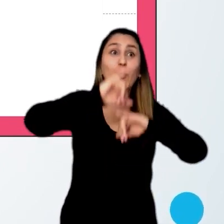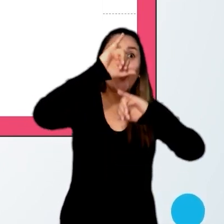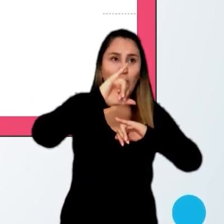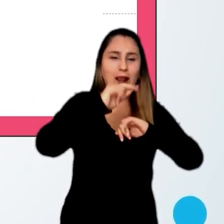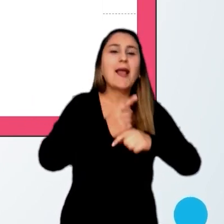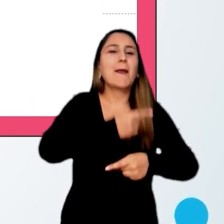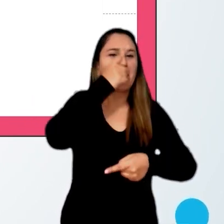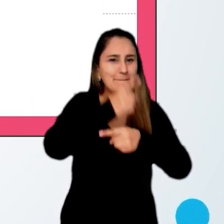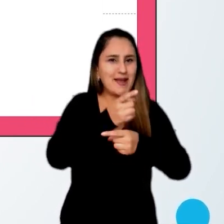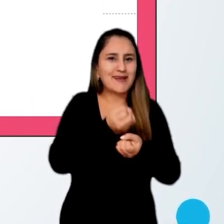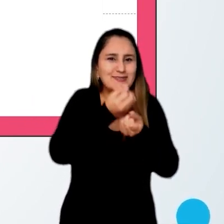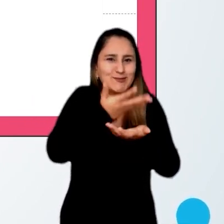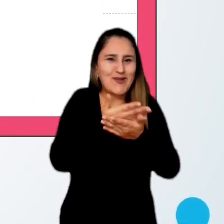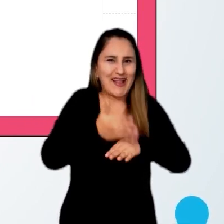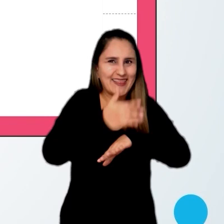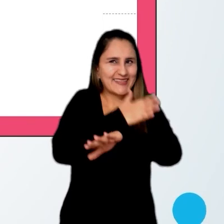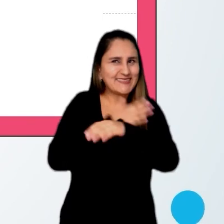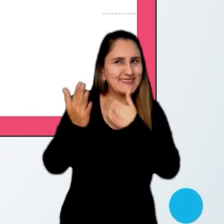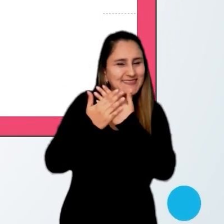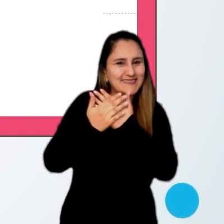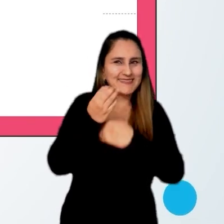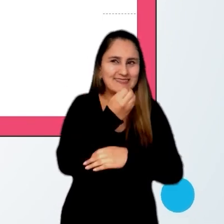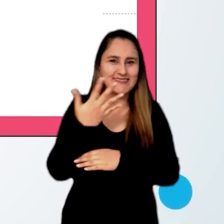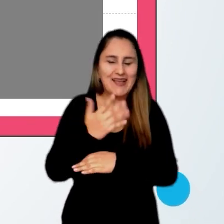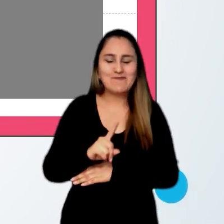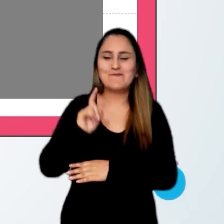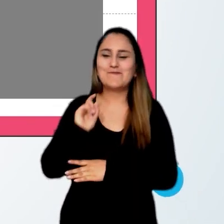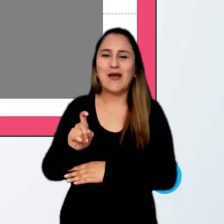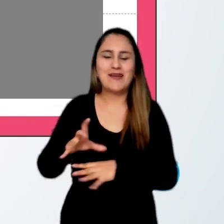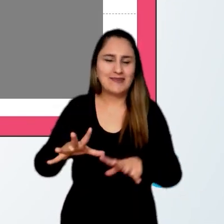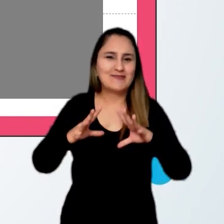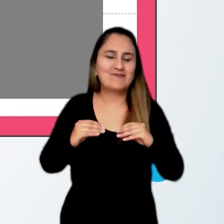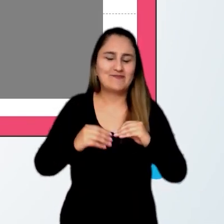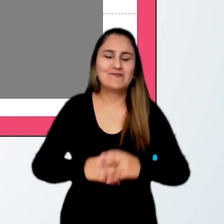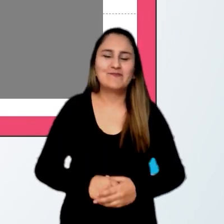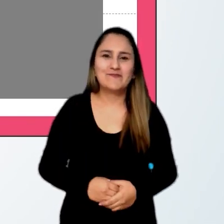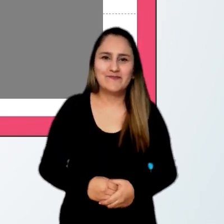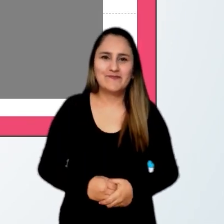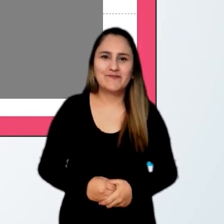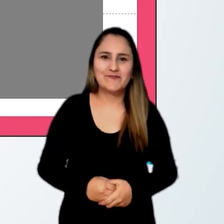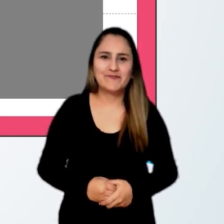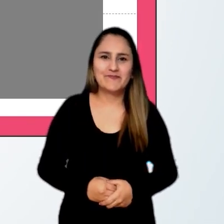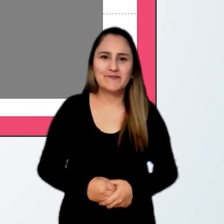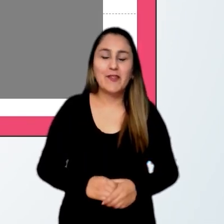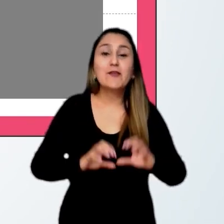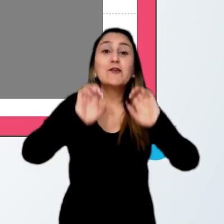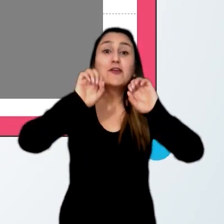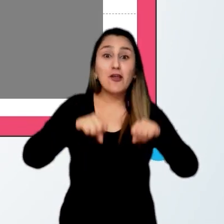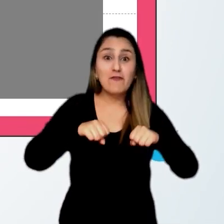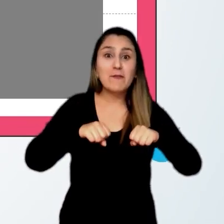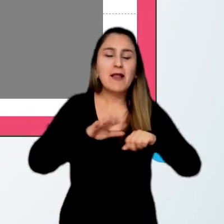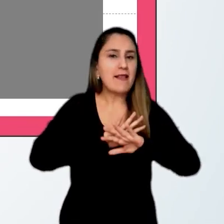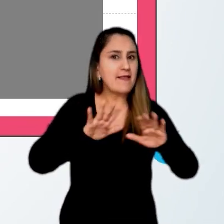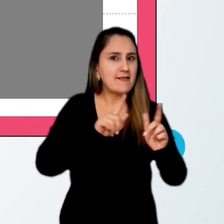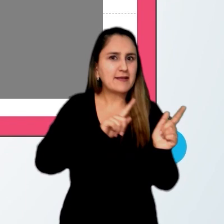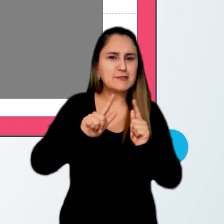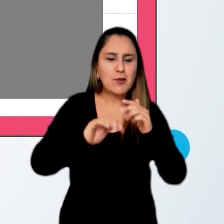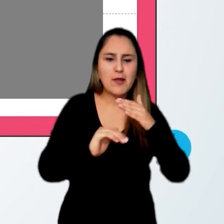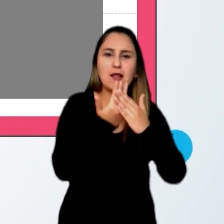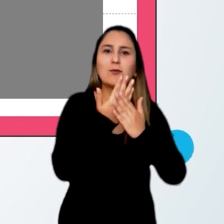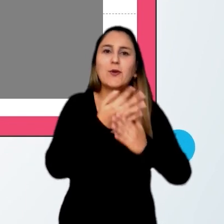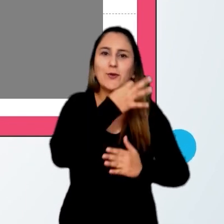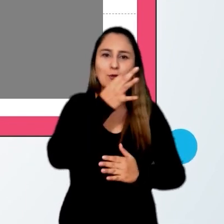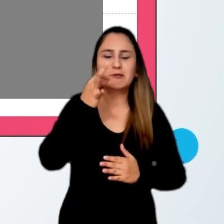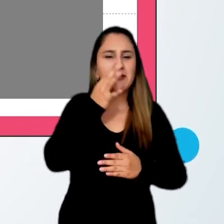cumplen con la estructura indicada. De clic en el botón Aceptar. Se confirmará que se ha actualizado la